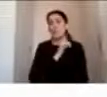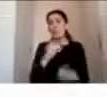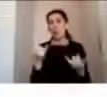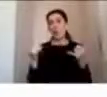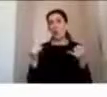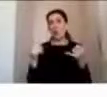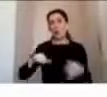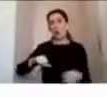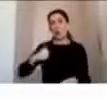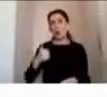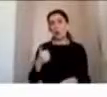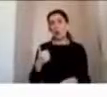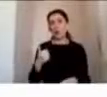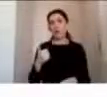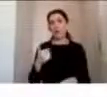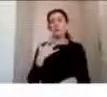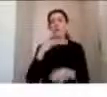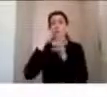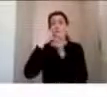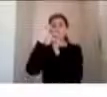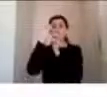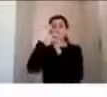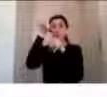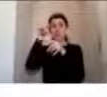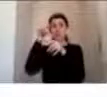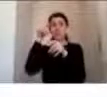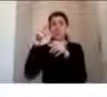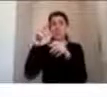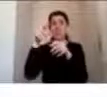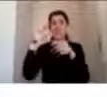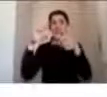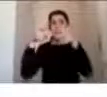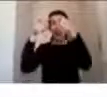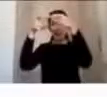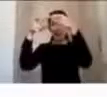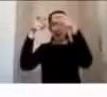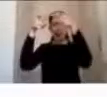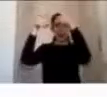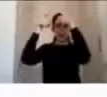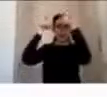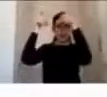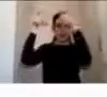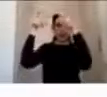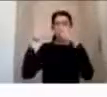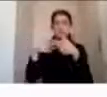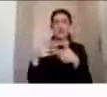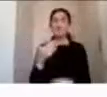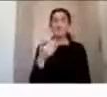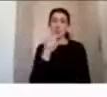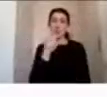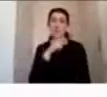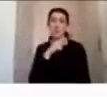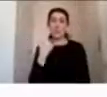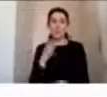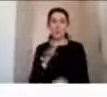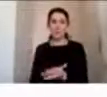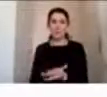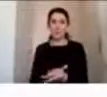de encestar. Digamos, se cayó el aro y lo golpea fuertemente en la cabeza, también provocándole la muerte.